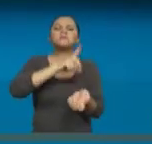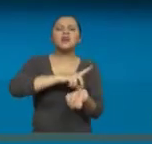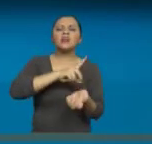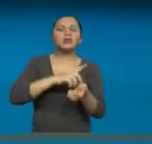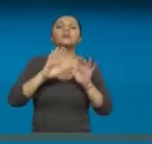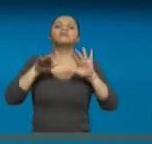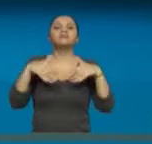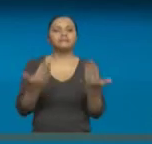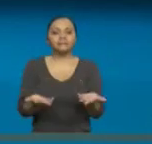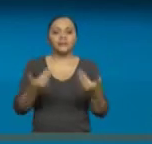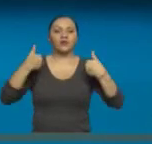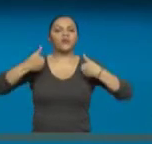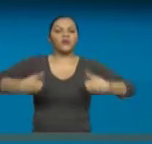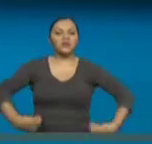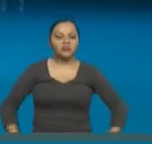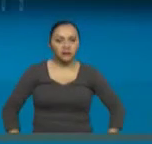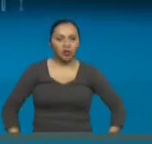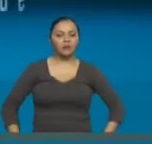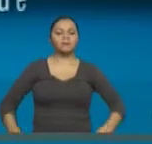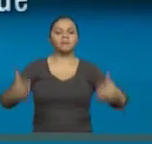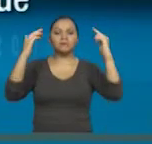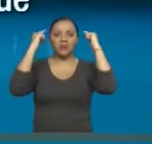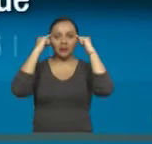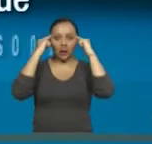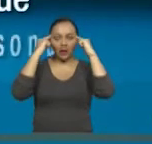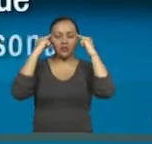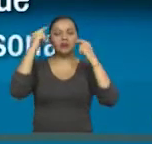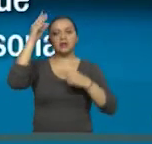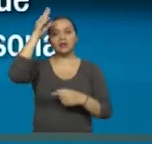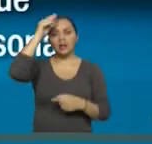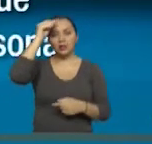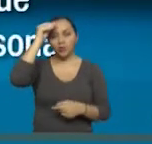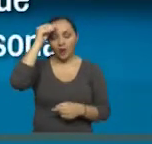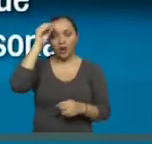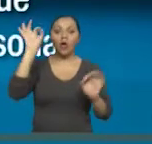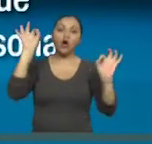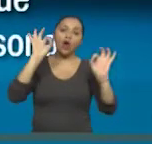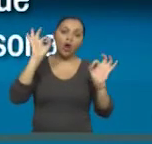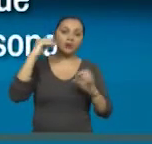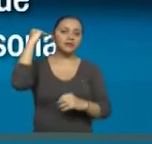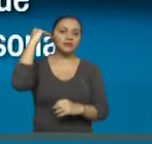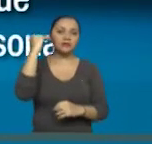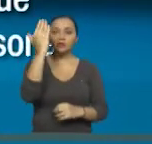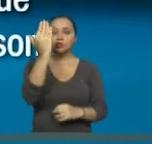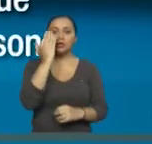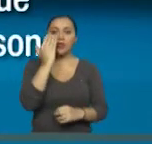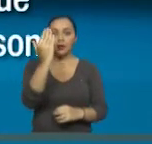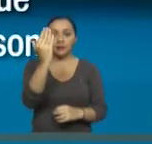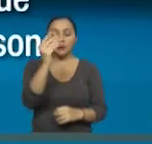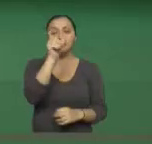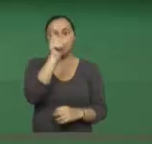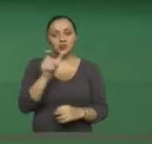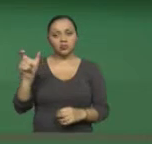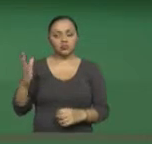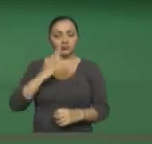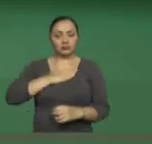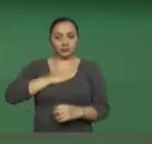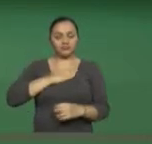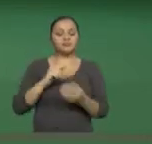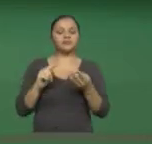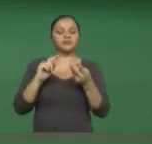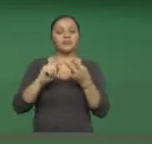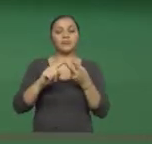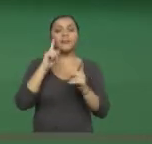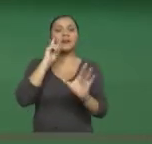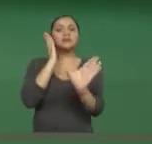deficiencias físicas, mentales, intelectuales o sensoriales que presenta la persona. Criterio